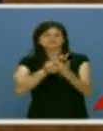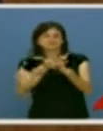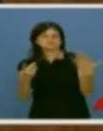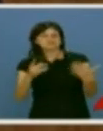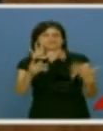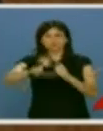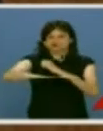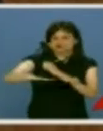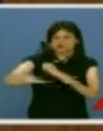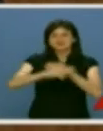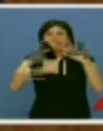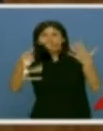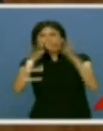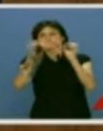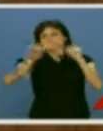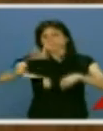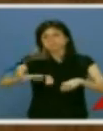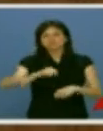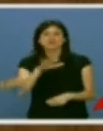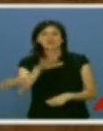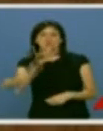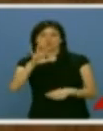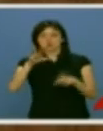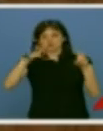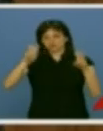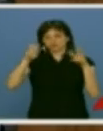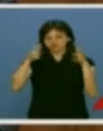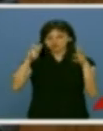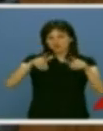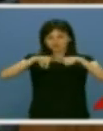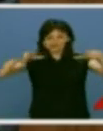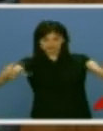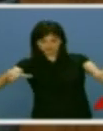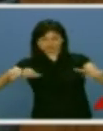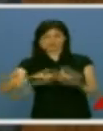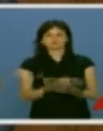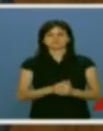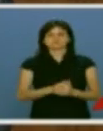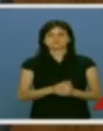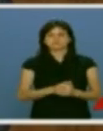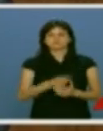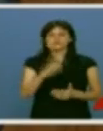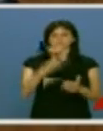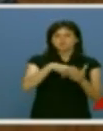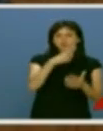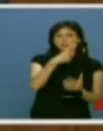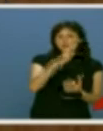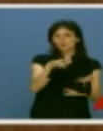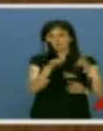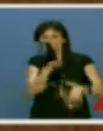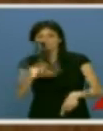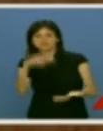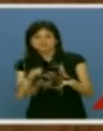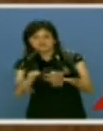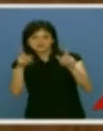estrategias, 6 pactos y 5 nuevos consejos, agencias o plataformas. En 2001 y en 2003 hizo lo mismo, y en 2007